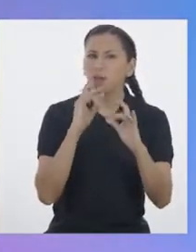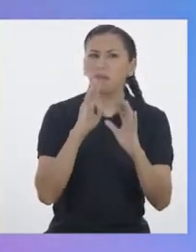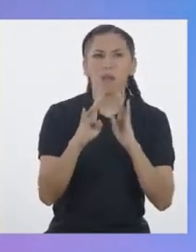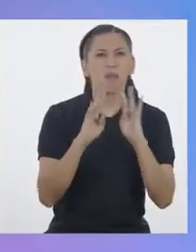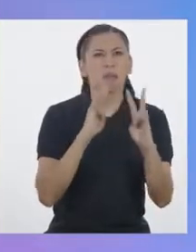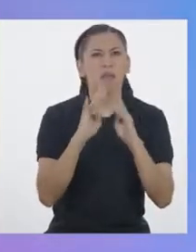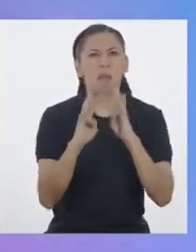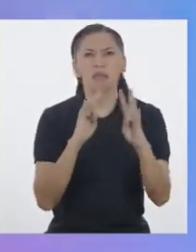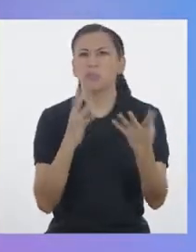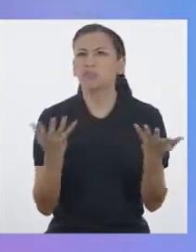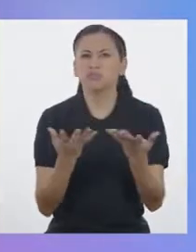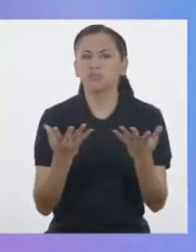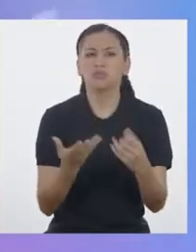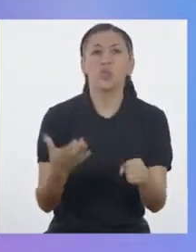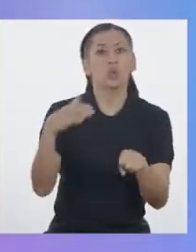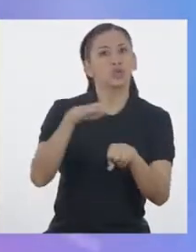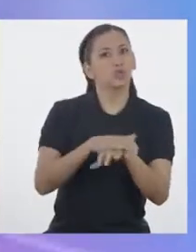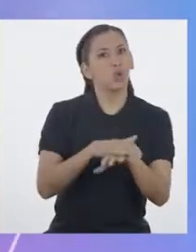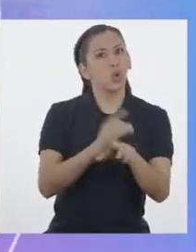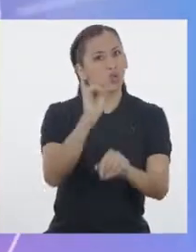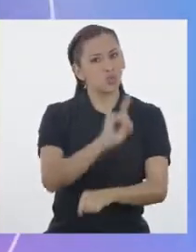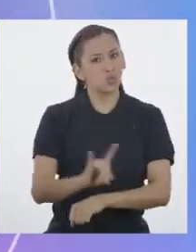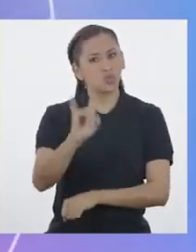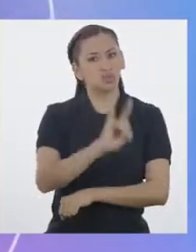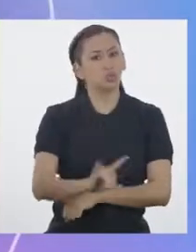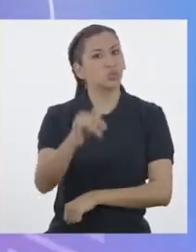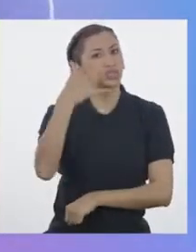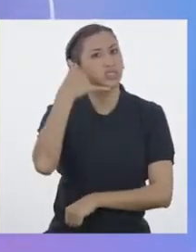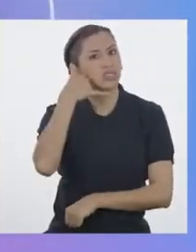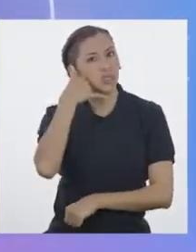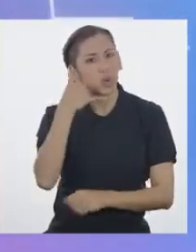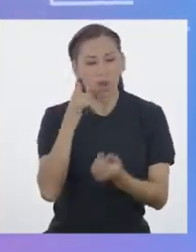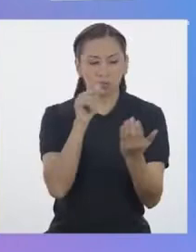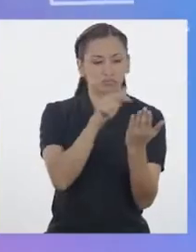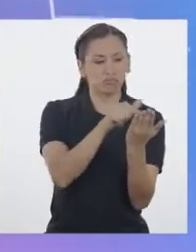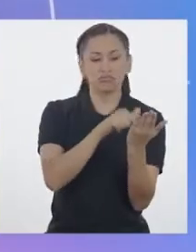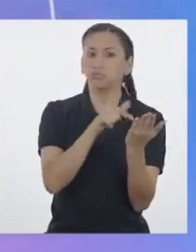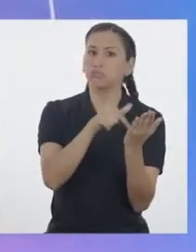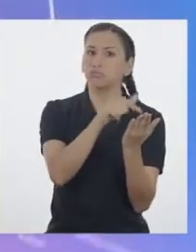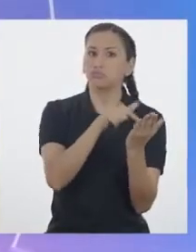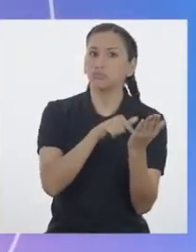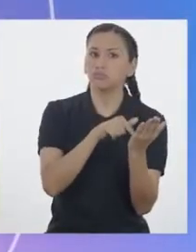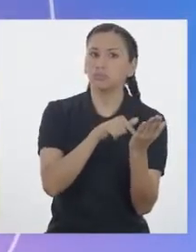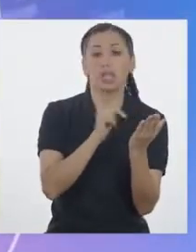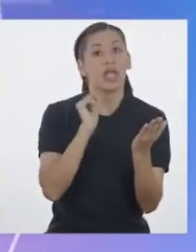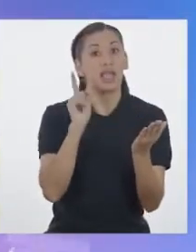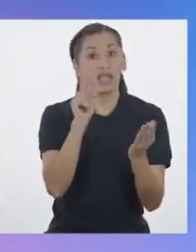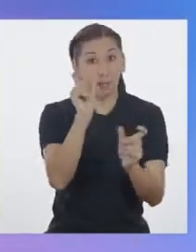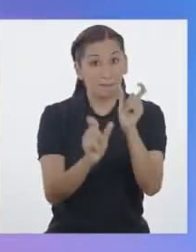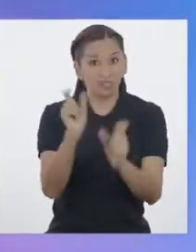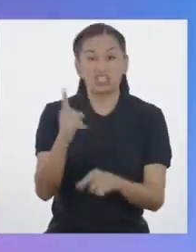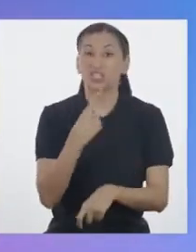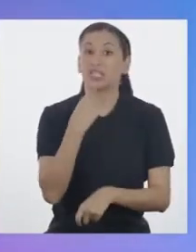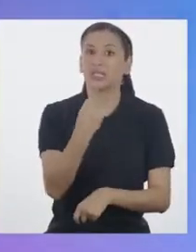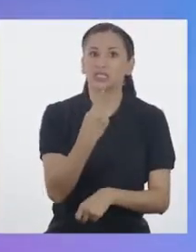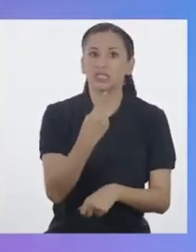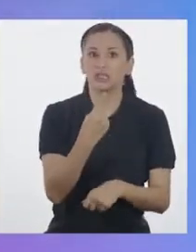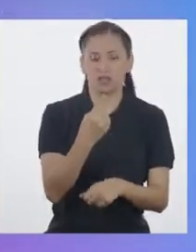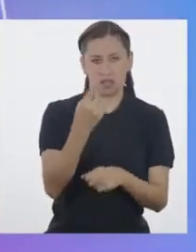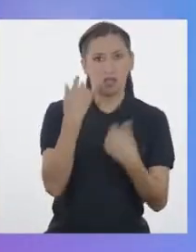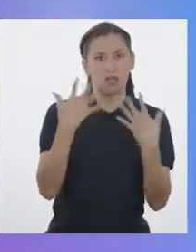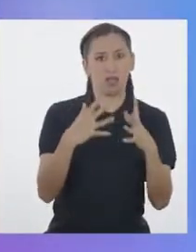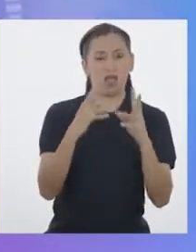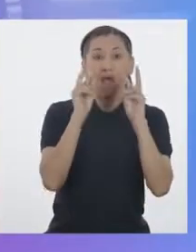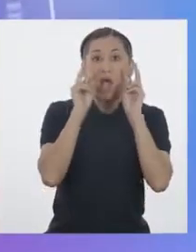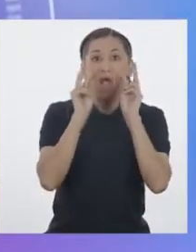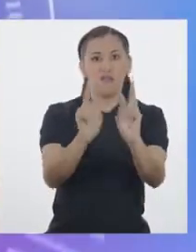Hablando sobre el uso de los celulares. Esas personas decían que habían